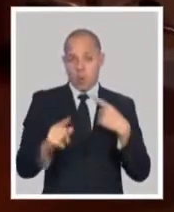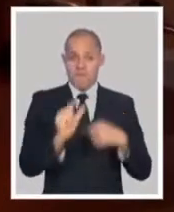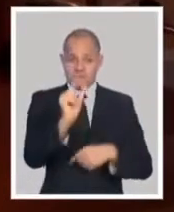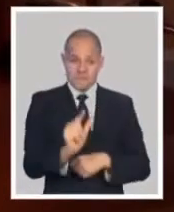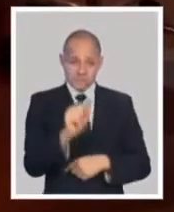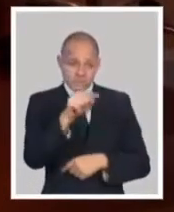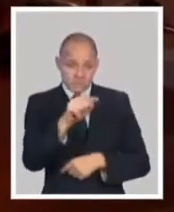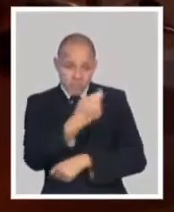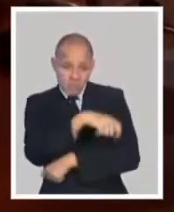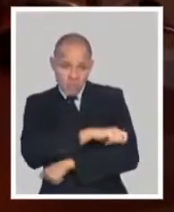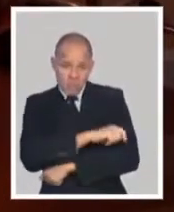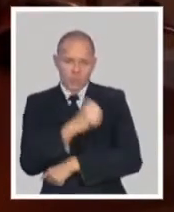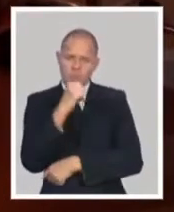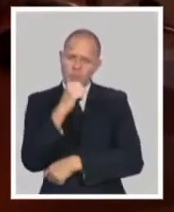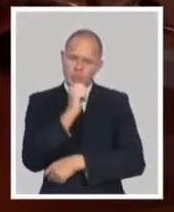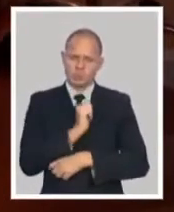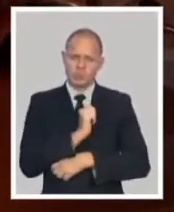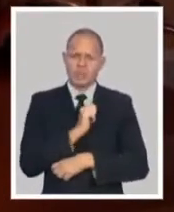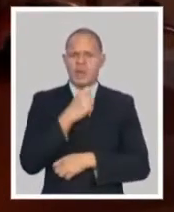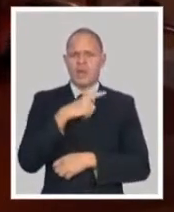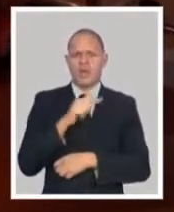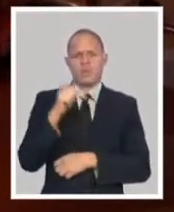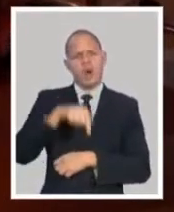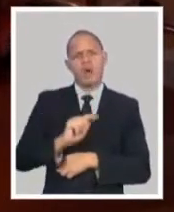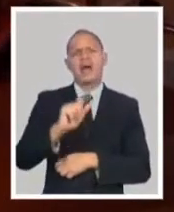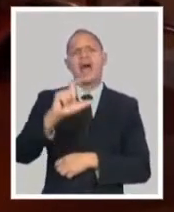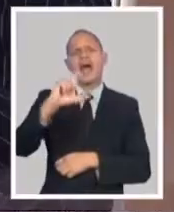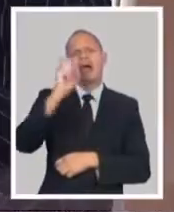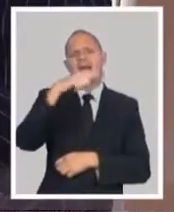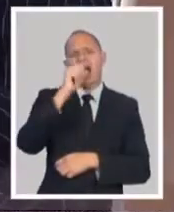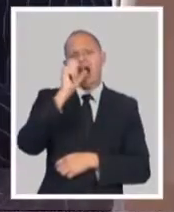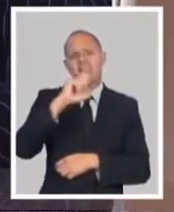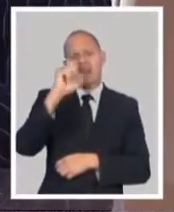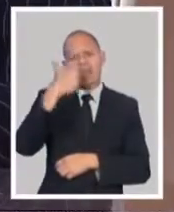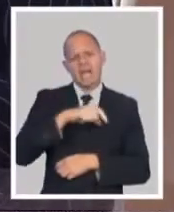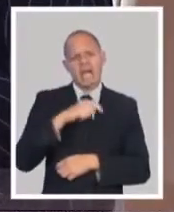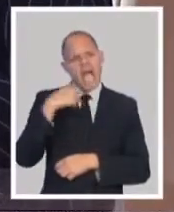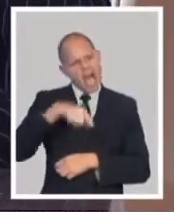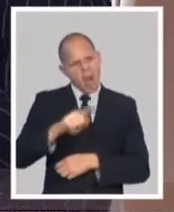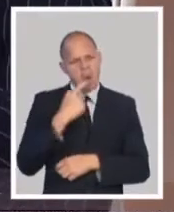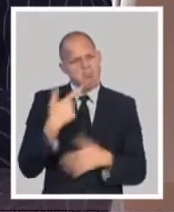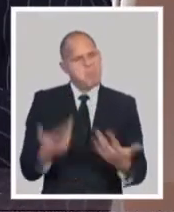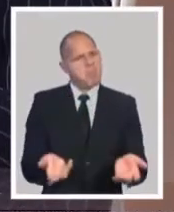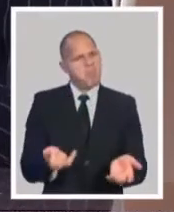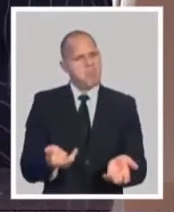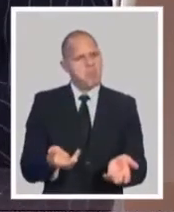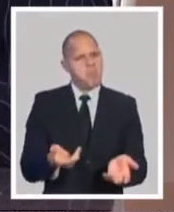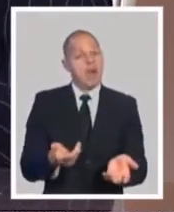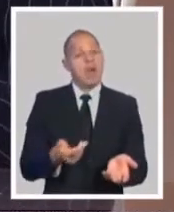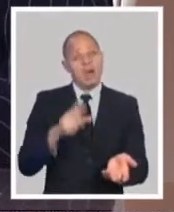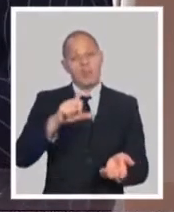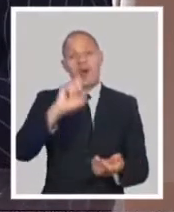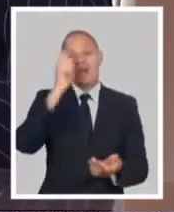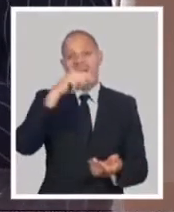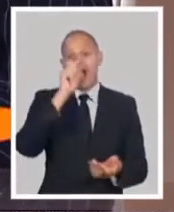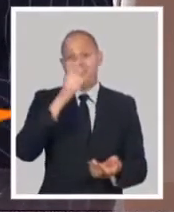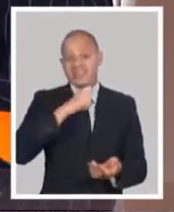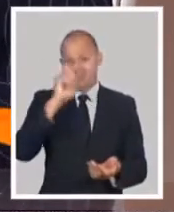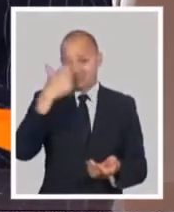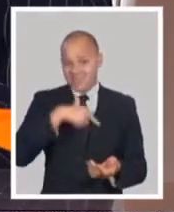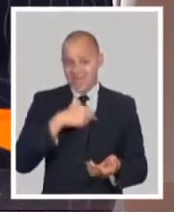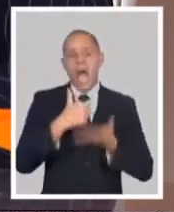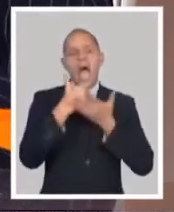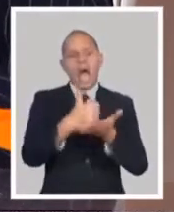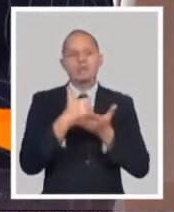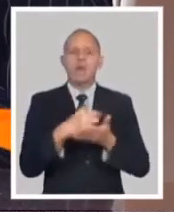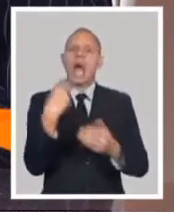por CUP. Randy, antes de dar respuesta a esas preguntas, me gustaría puntualizar para que quede claro a